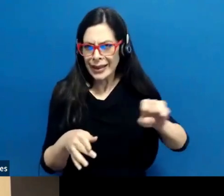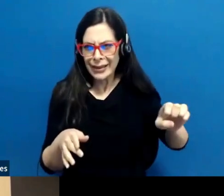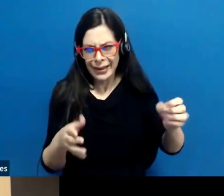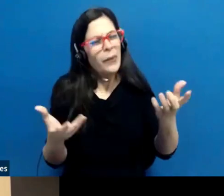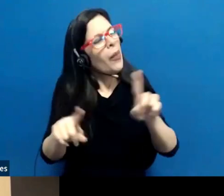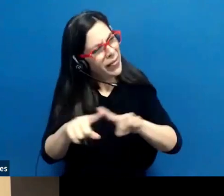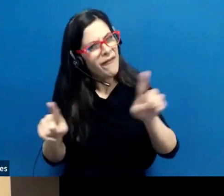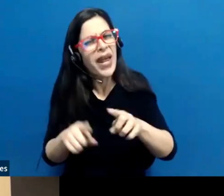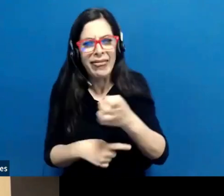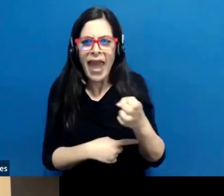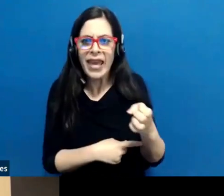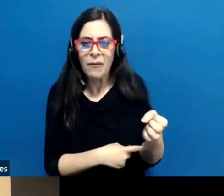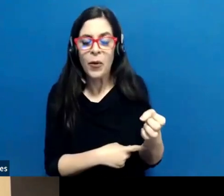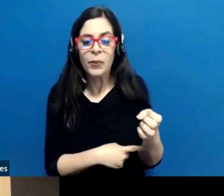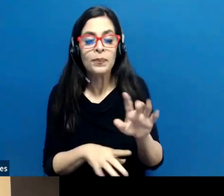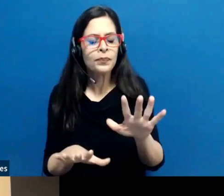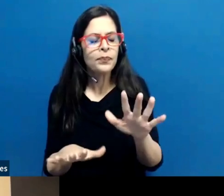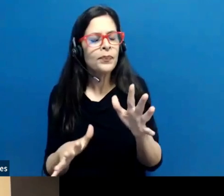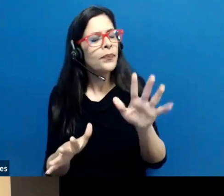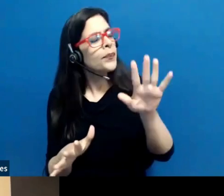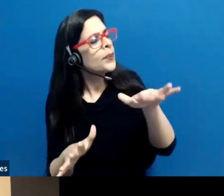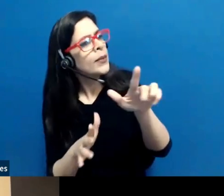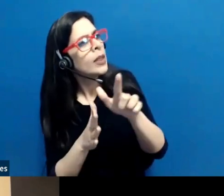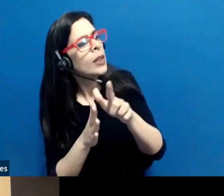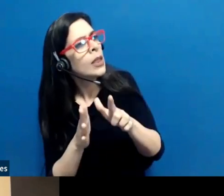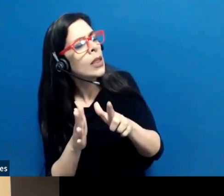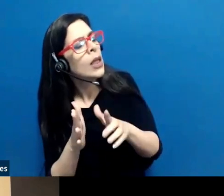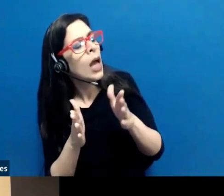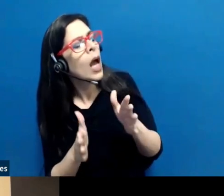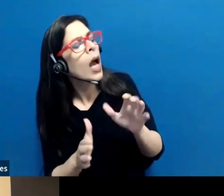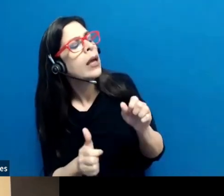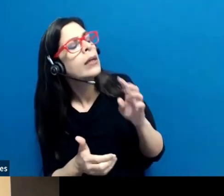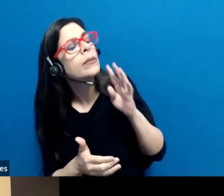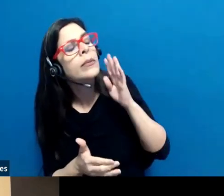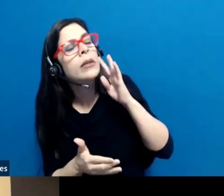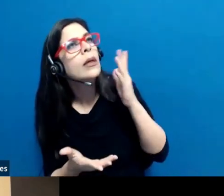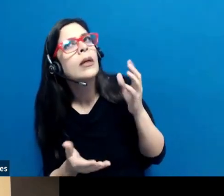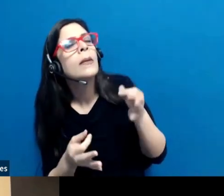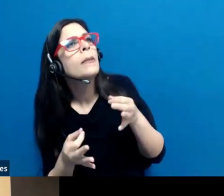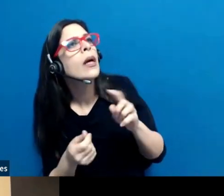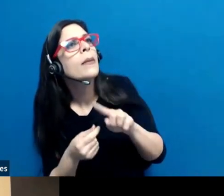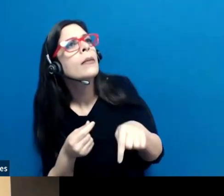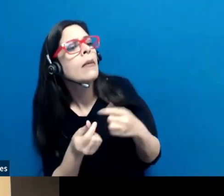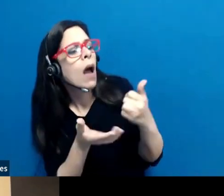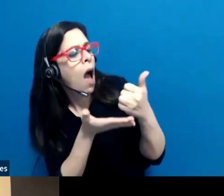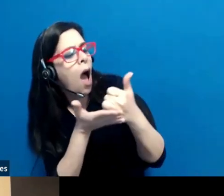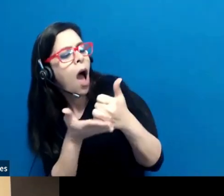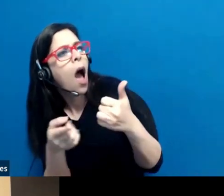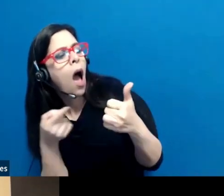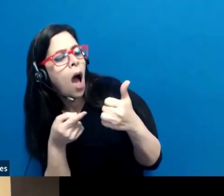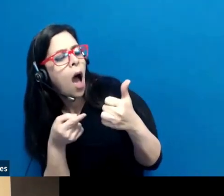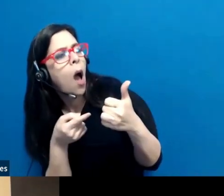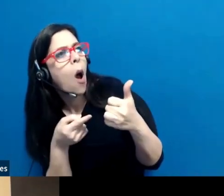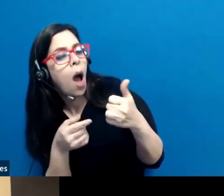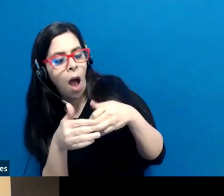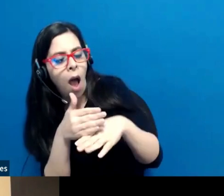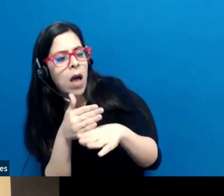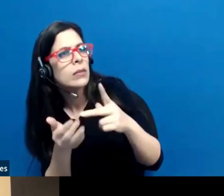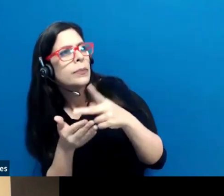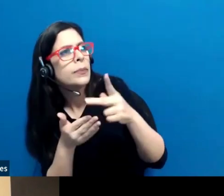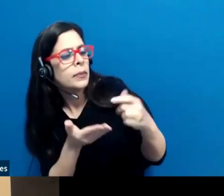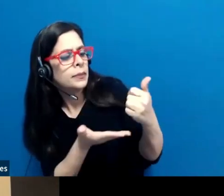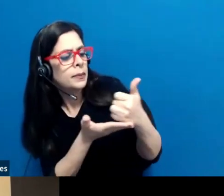Licenciada, ahora me gustaría hablar un poco sobre la ayuda. ¿Cómo usted puede describir esta ayuda del programa de accesibilidad?